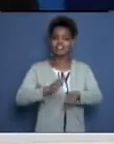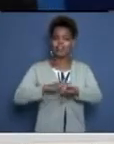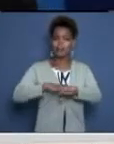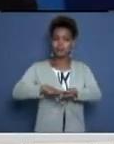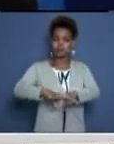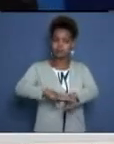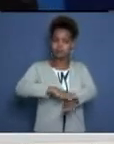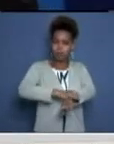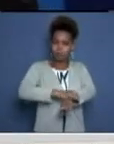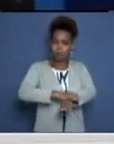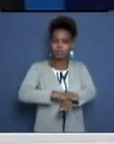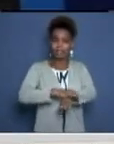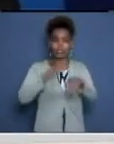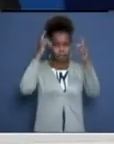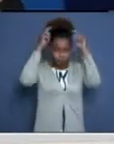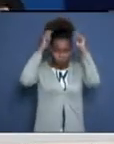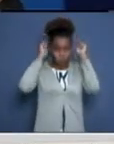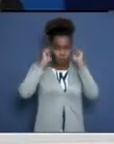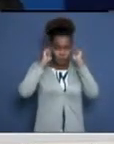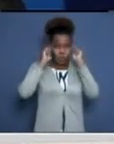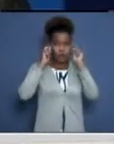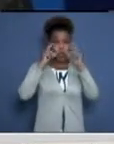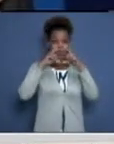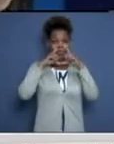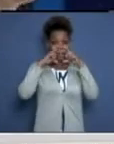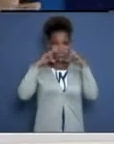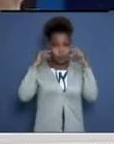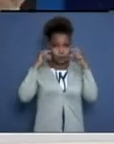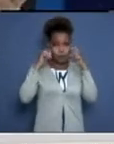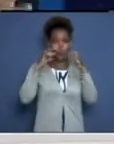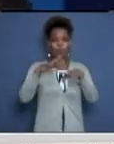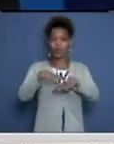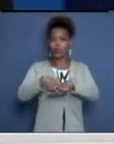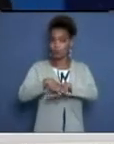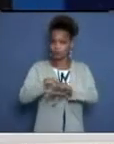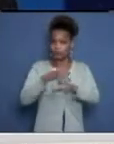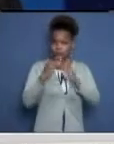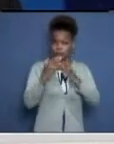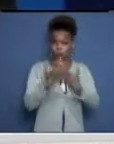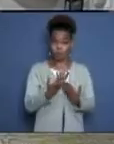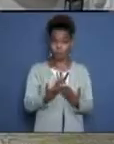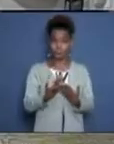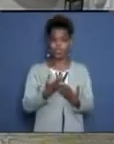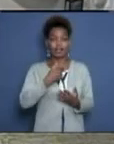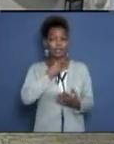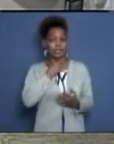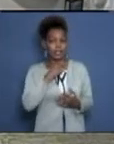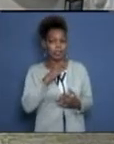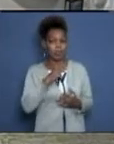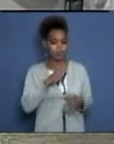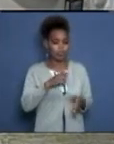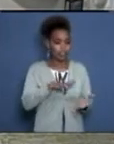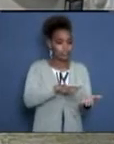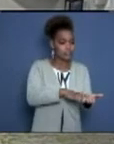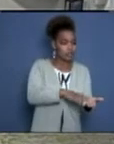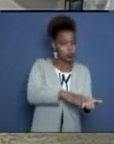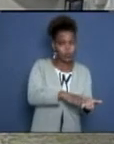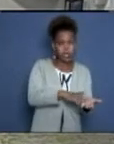y nasobuco. Y los guantes para al momento de tocar al paciente. Si no está tocando al paciente no tiene por qué utilizar